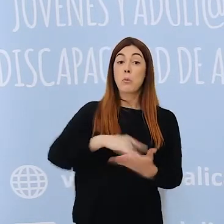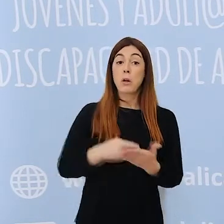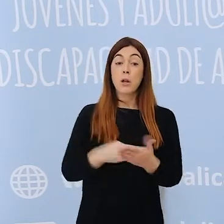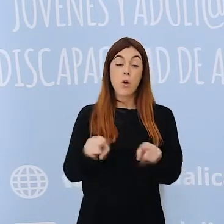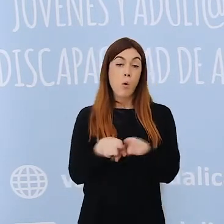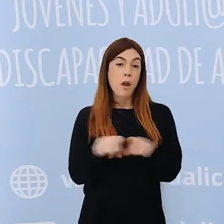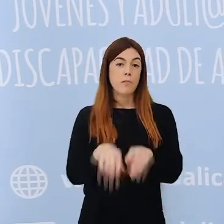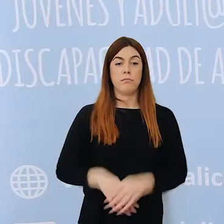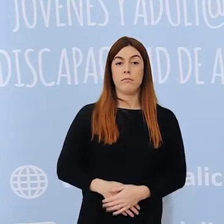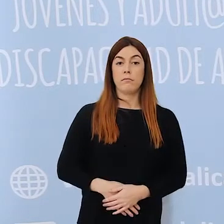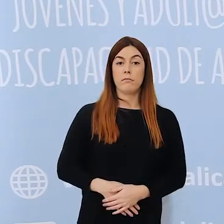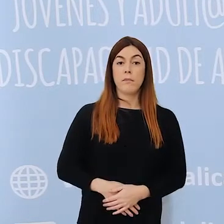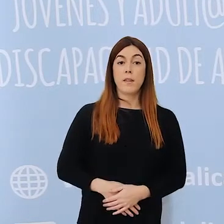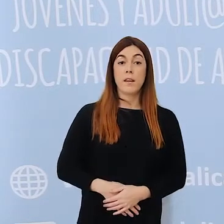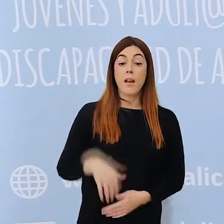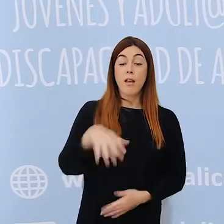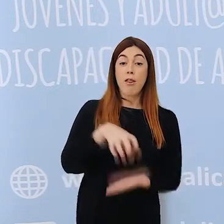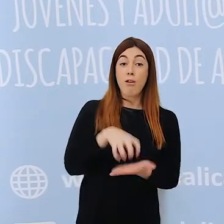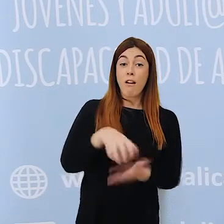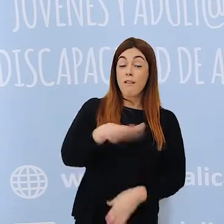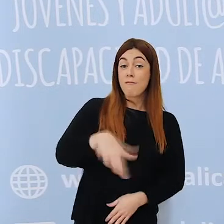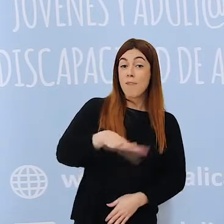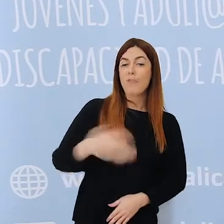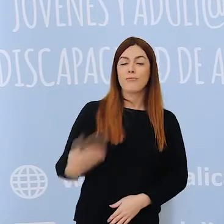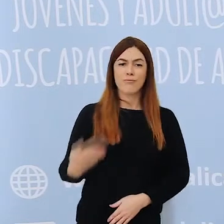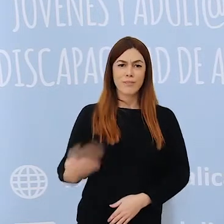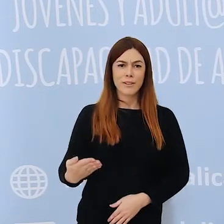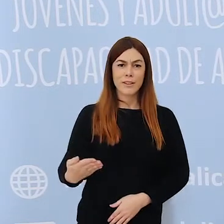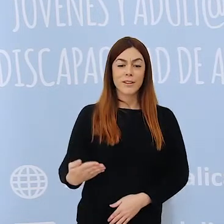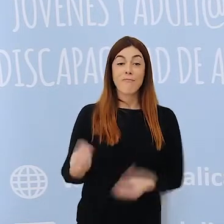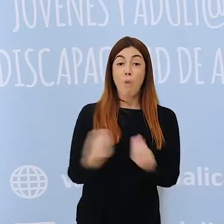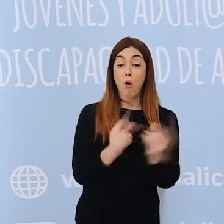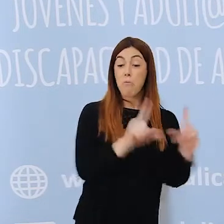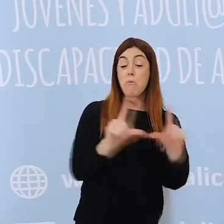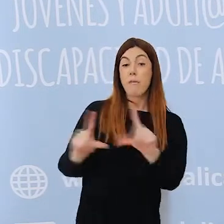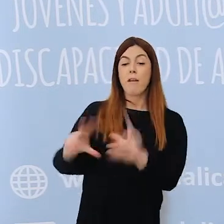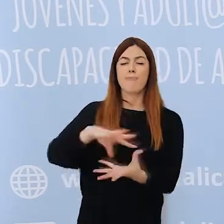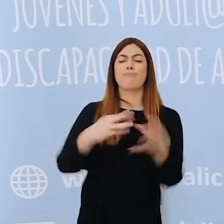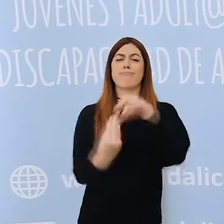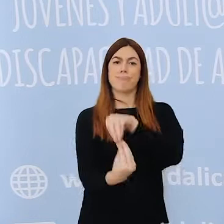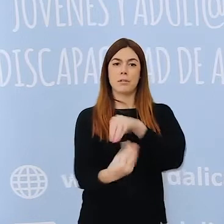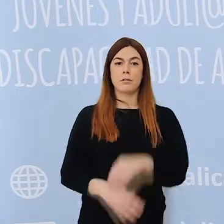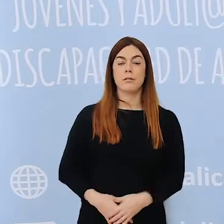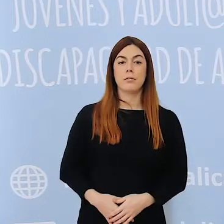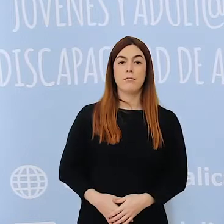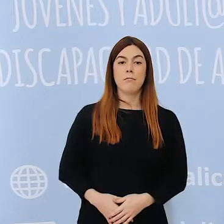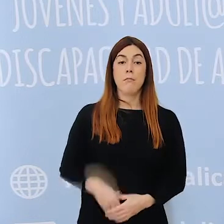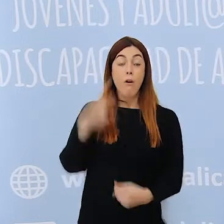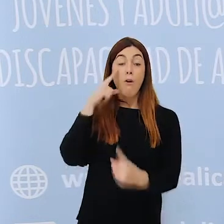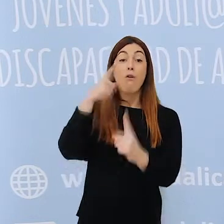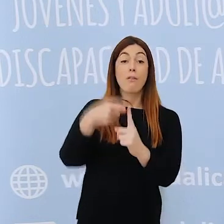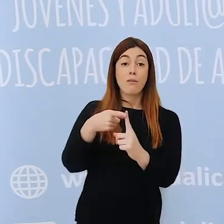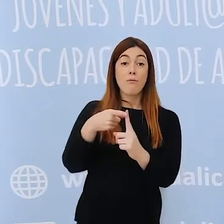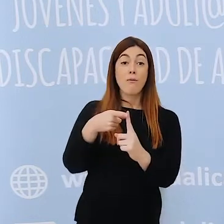es lo que estamos realizando con este proyecto. Adaptar los espacios más significativos de la localidad mediante imágenes